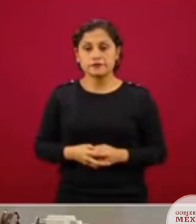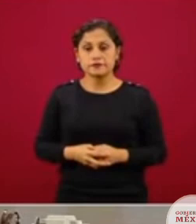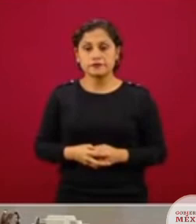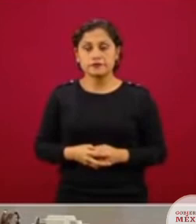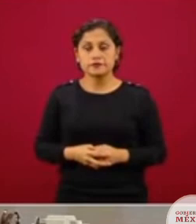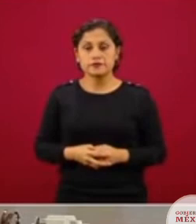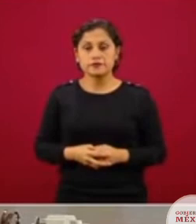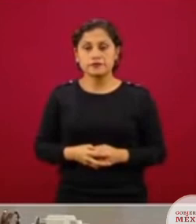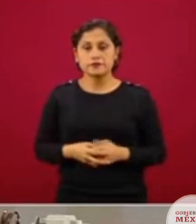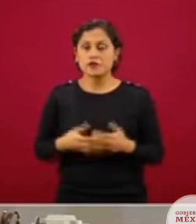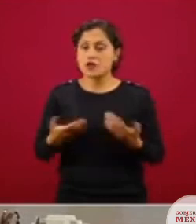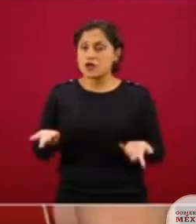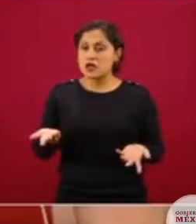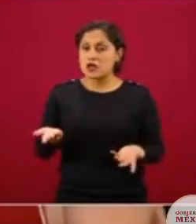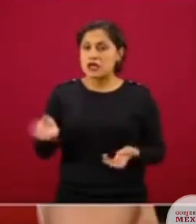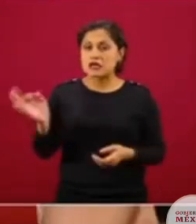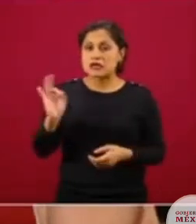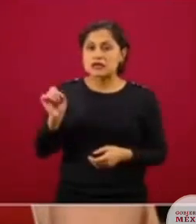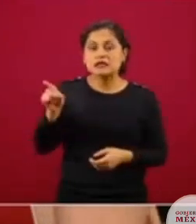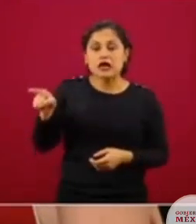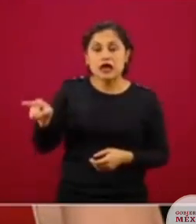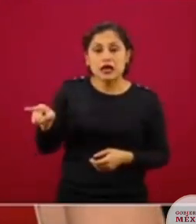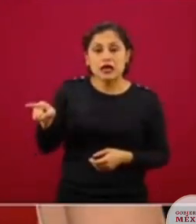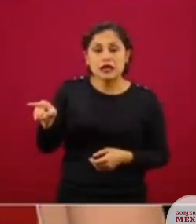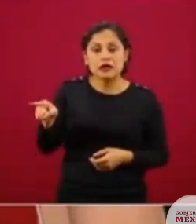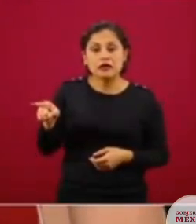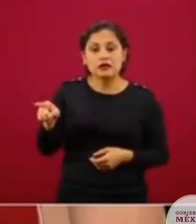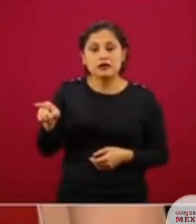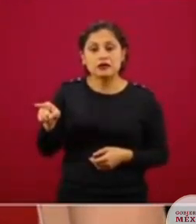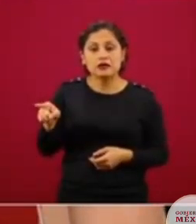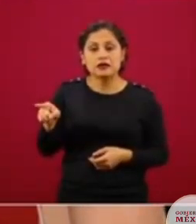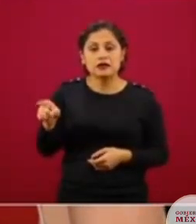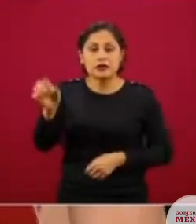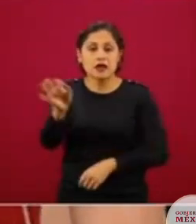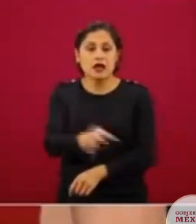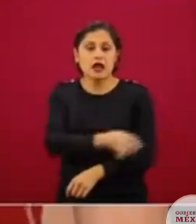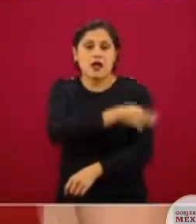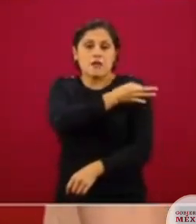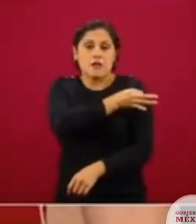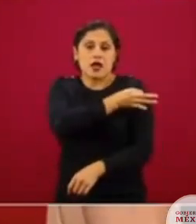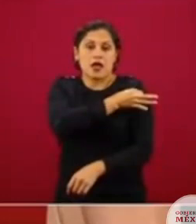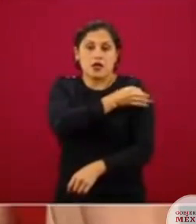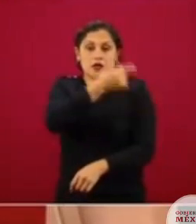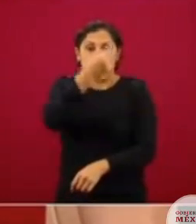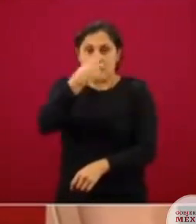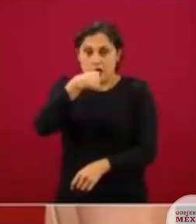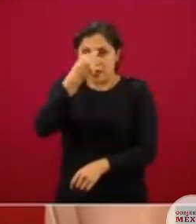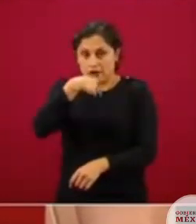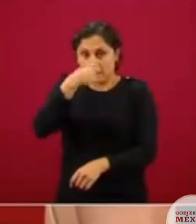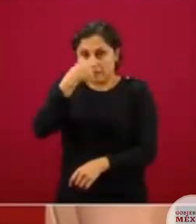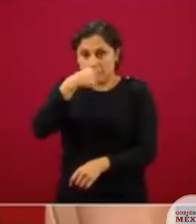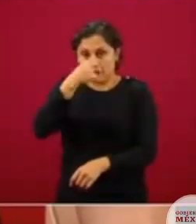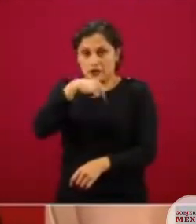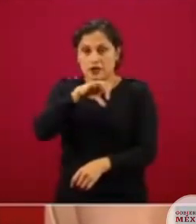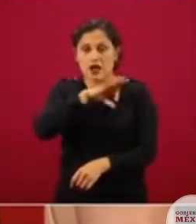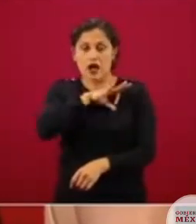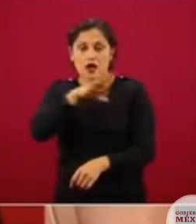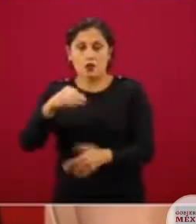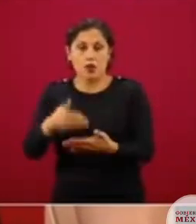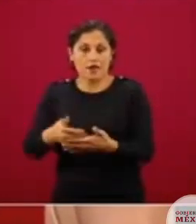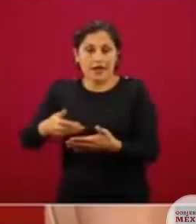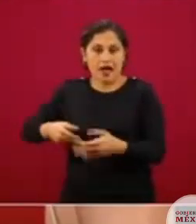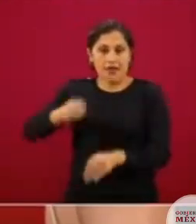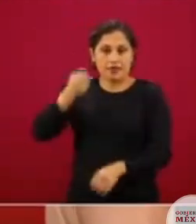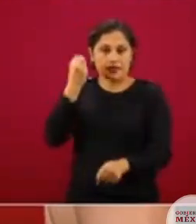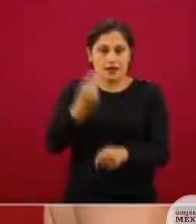ser, tienen en mente que la vacuna de la influenza pudiera adelantarse, esto